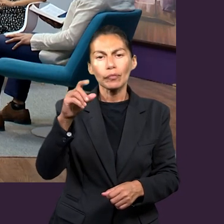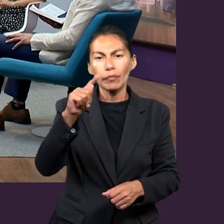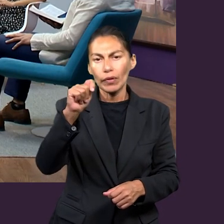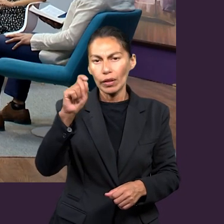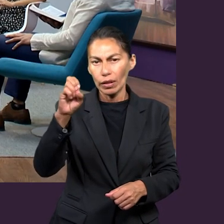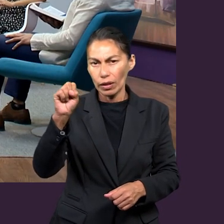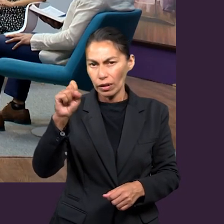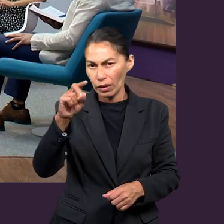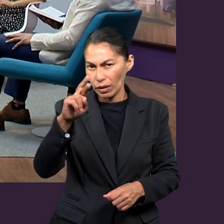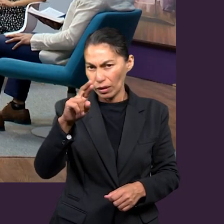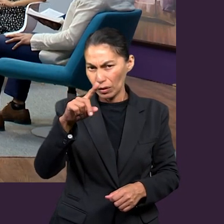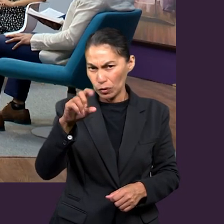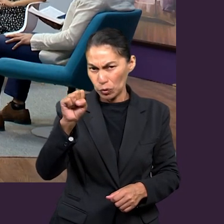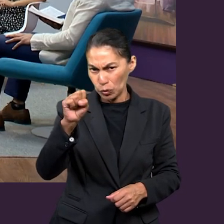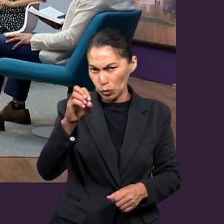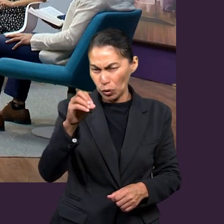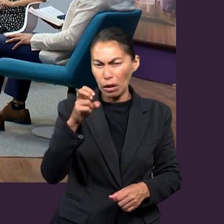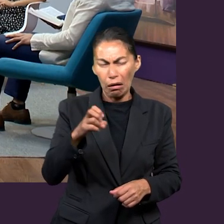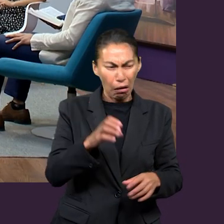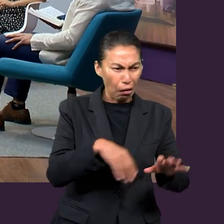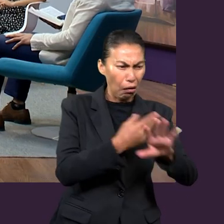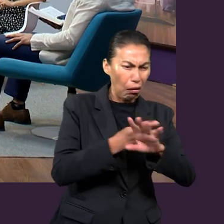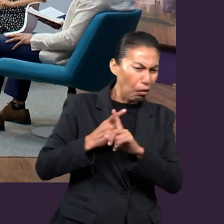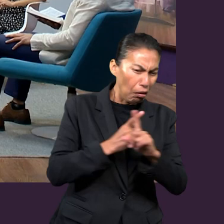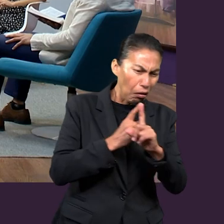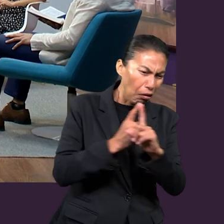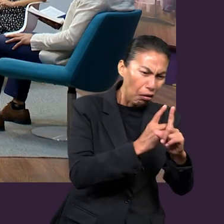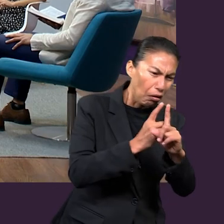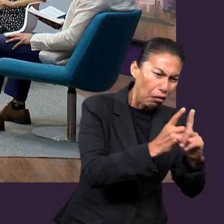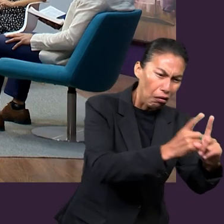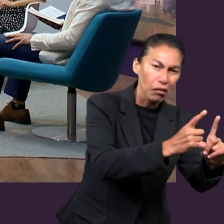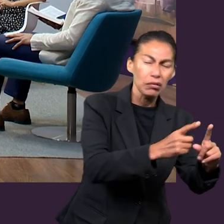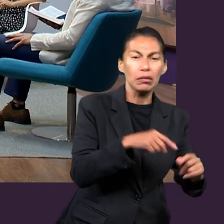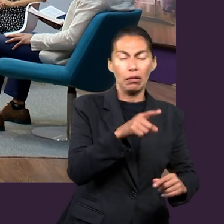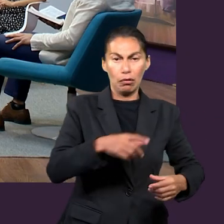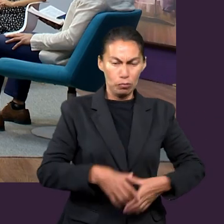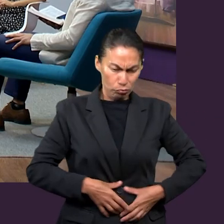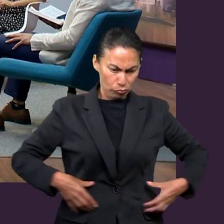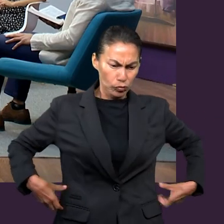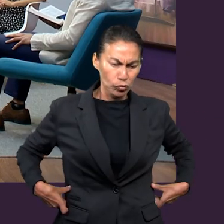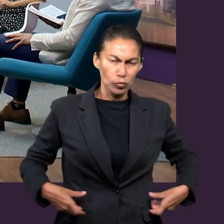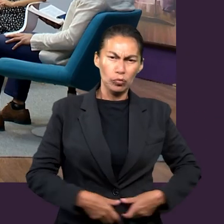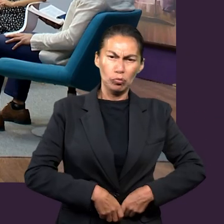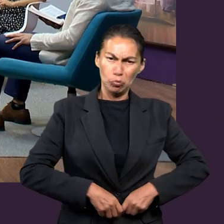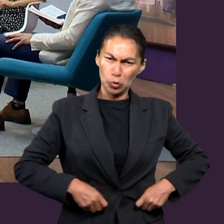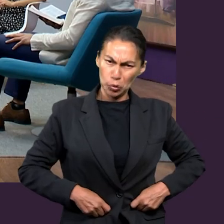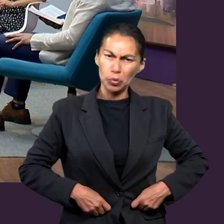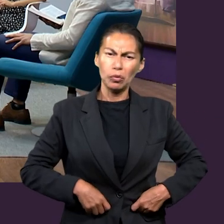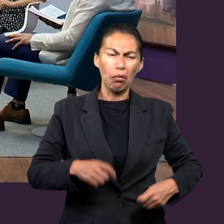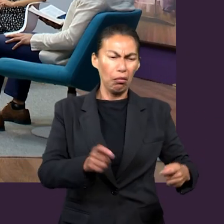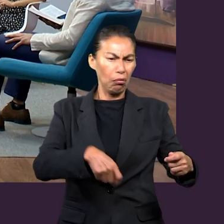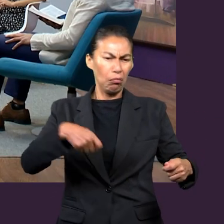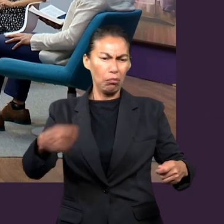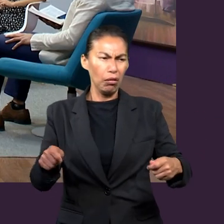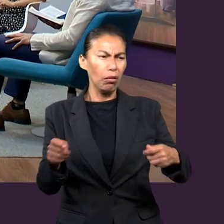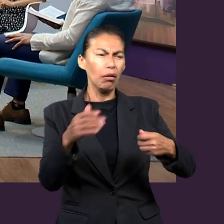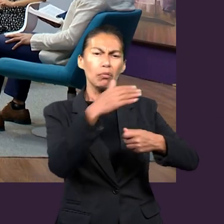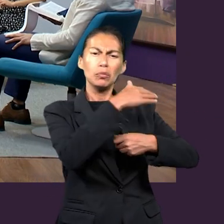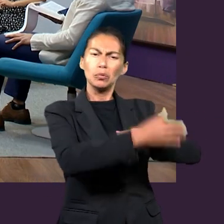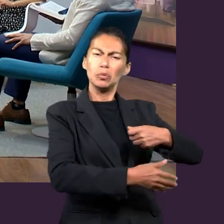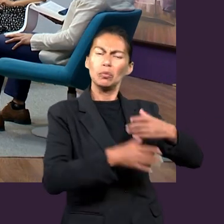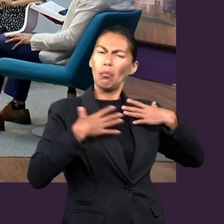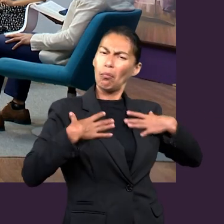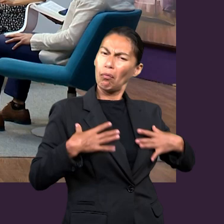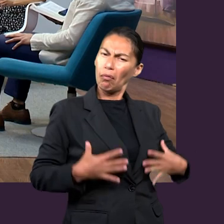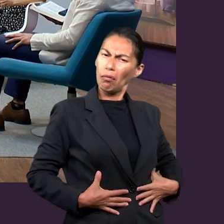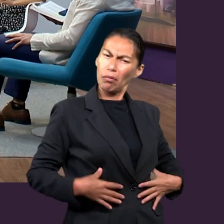en esa actividad de persecución, él utilizaba cierta parte, un cinturón, iba con su espada, con su caballo